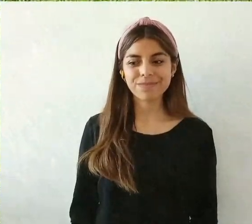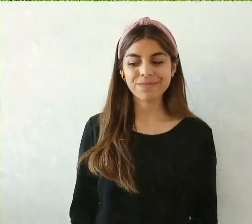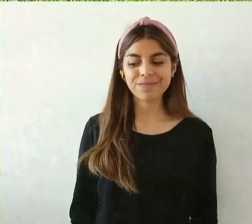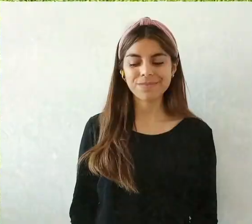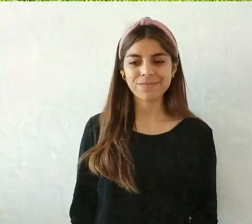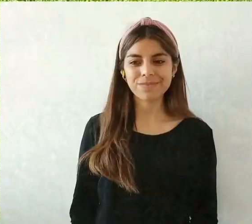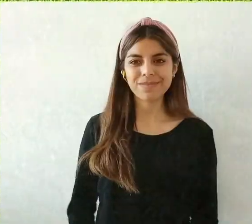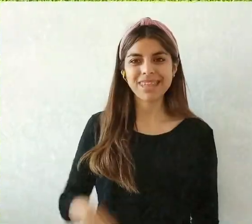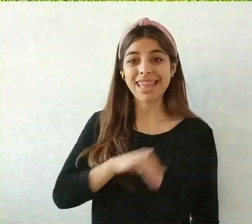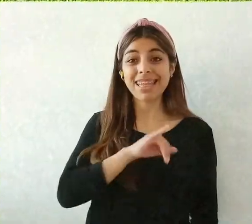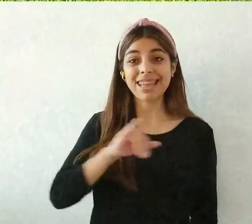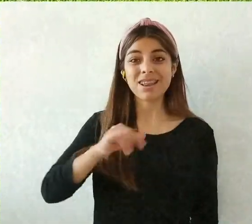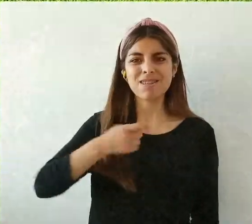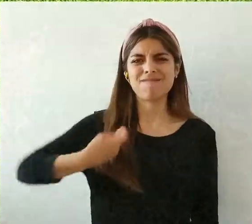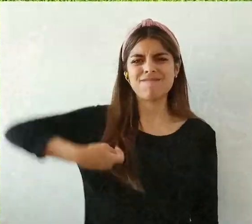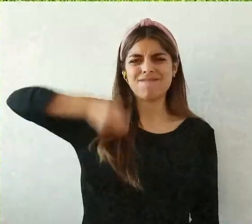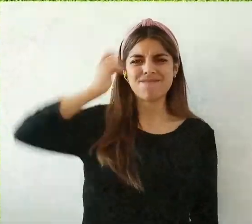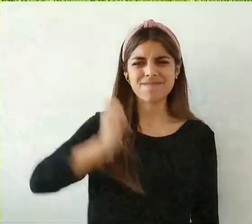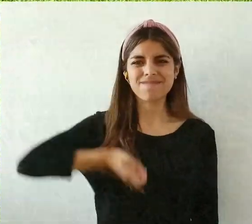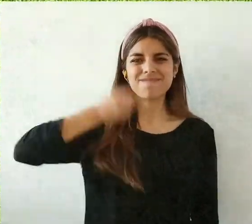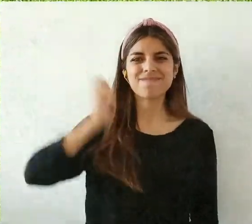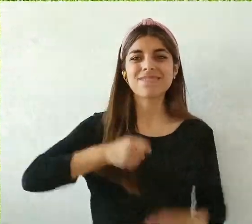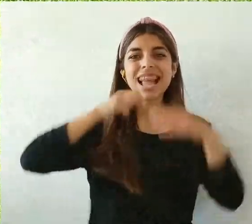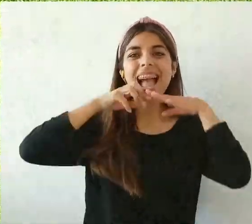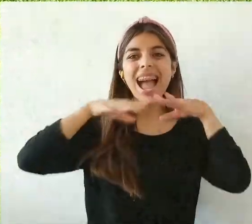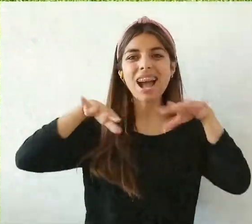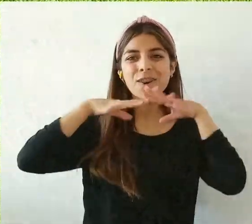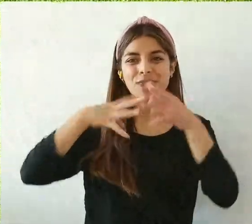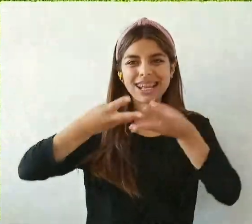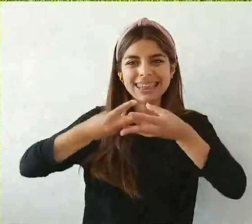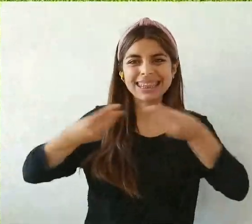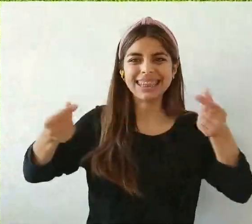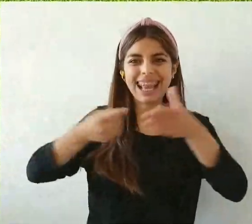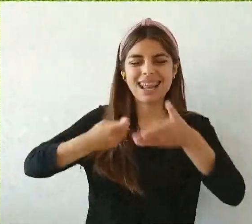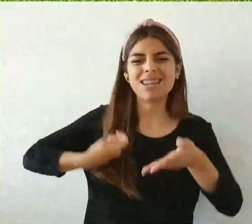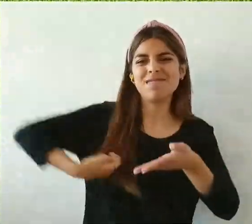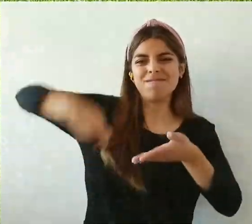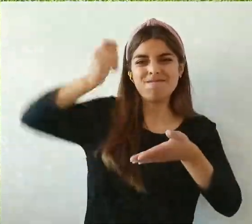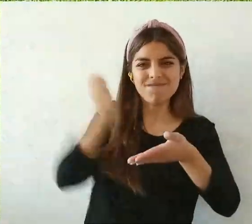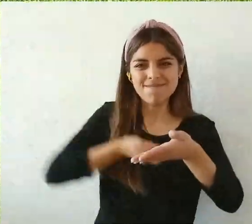Que no hay tanta agua, donde va trabajando.